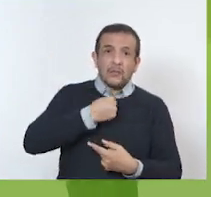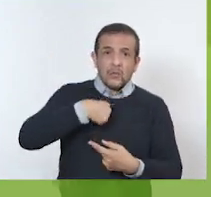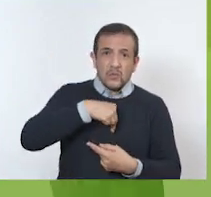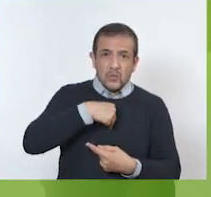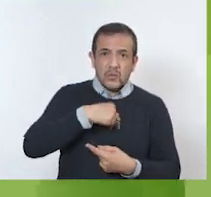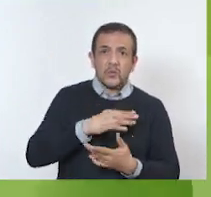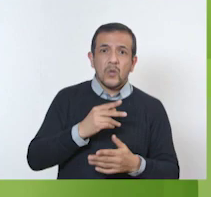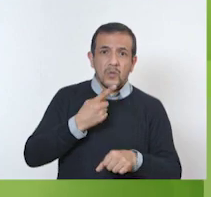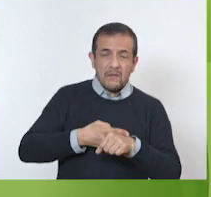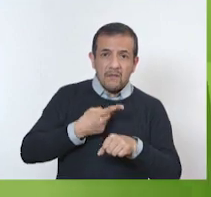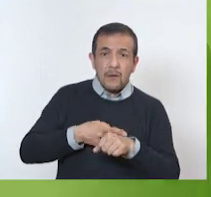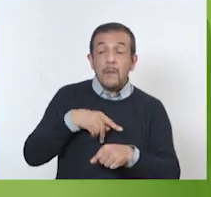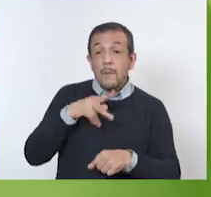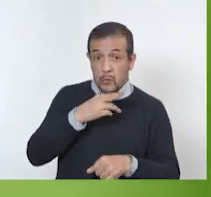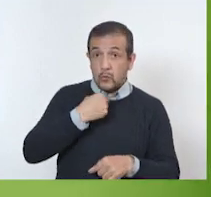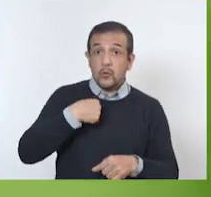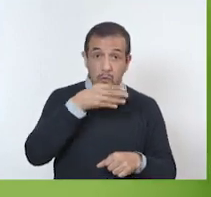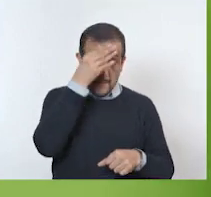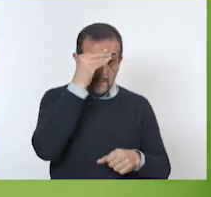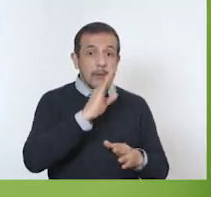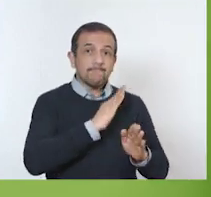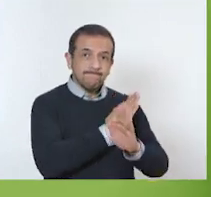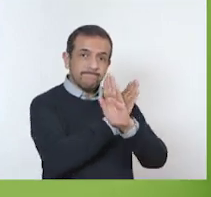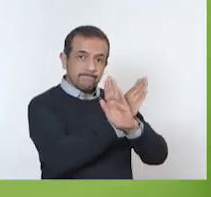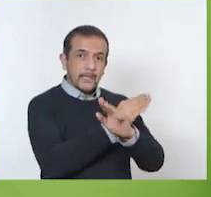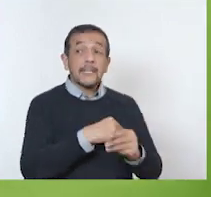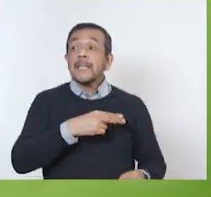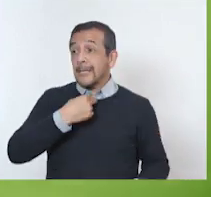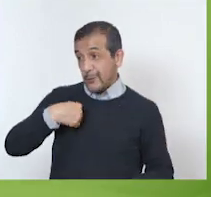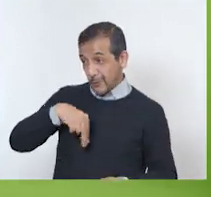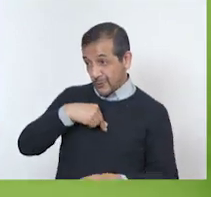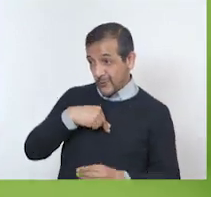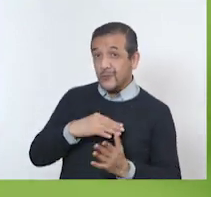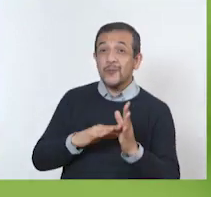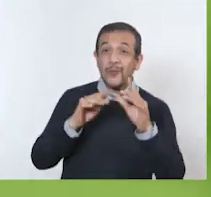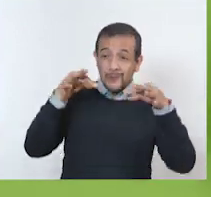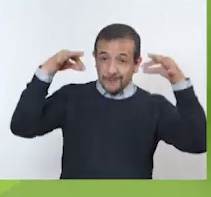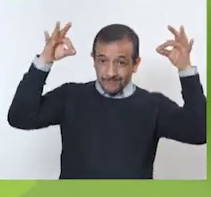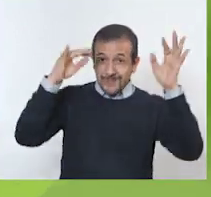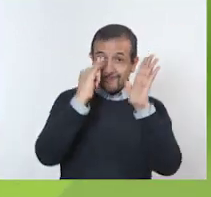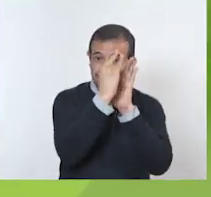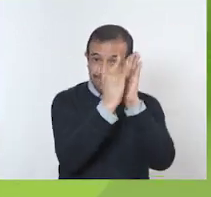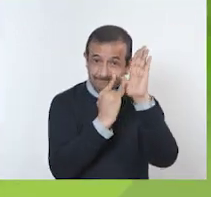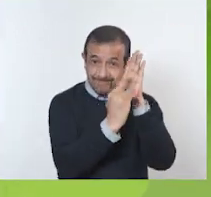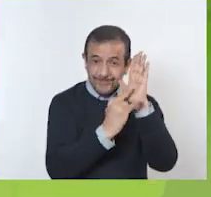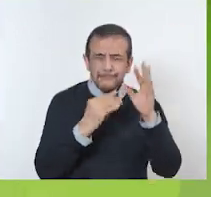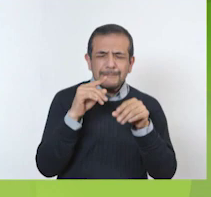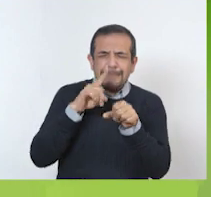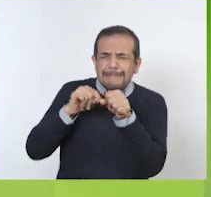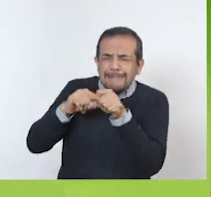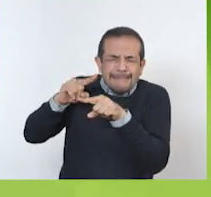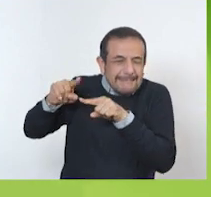aprendimos cómo cuidarnos. Nosotros hicimos un cartel con muchos colores.